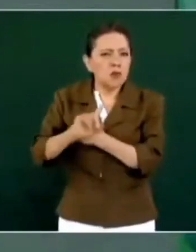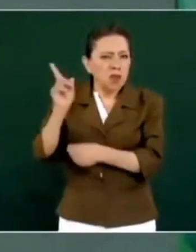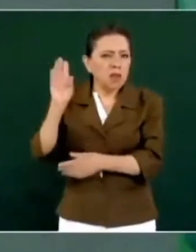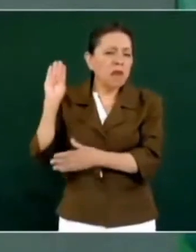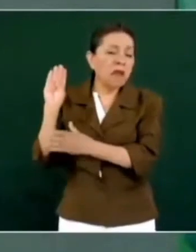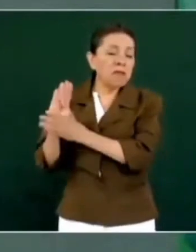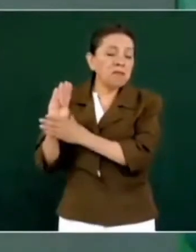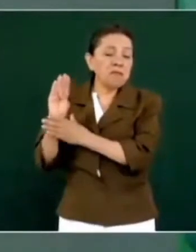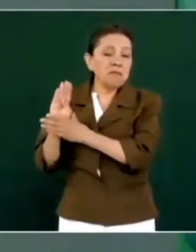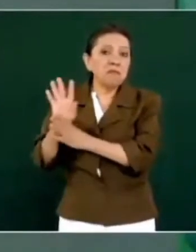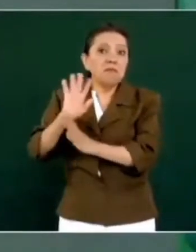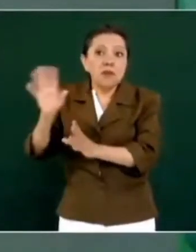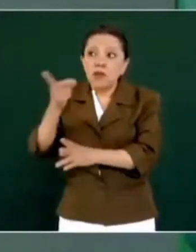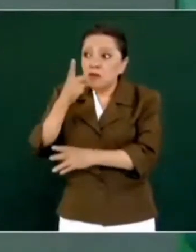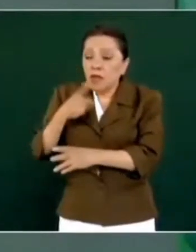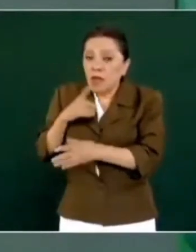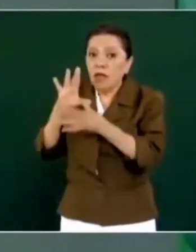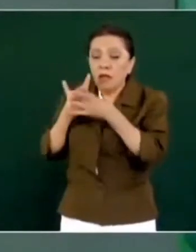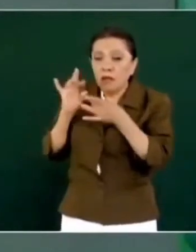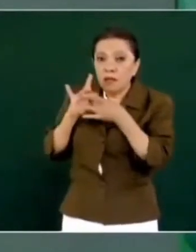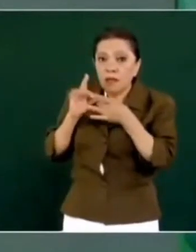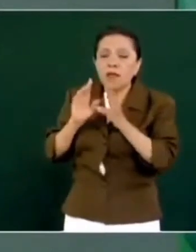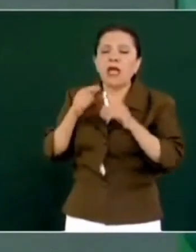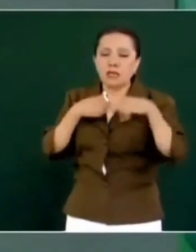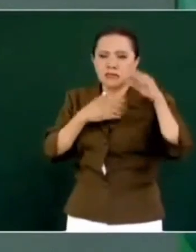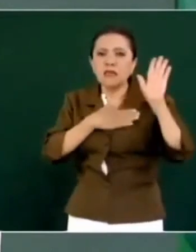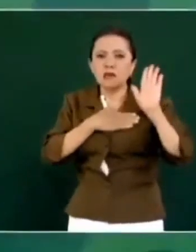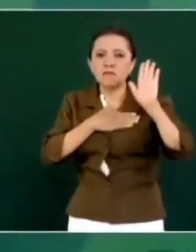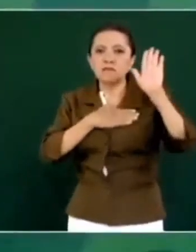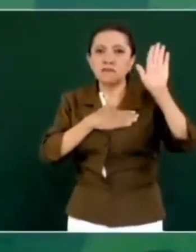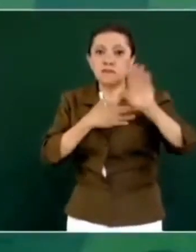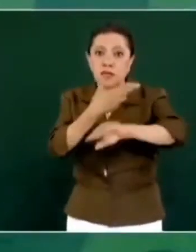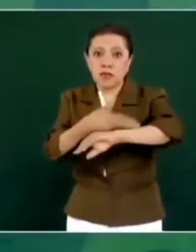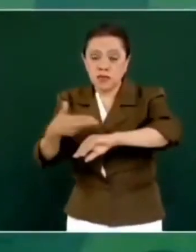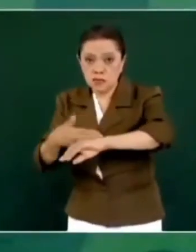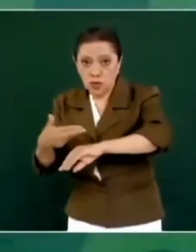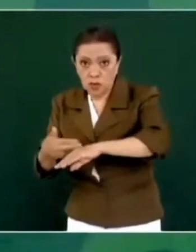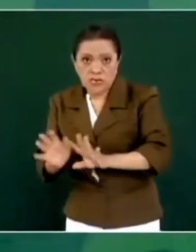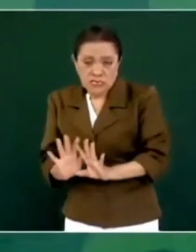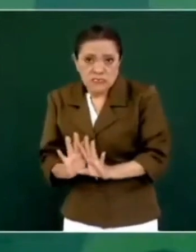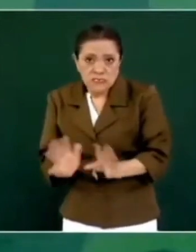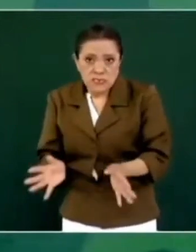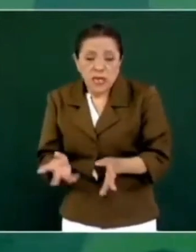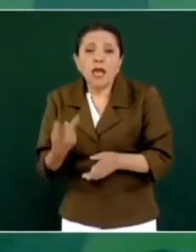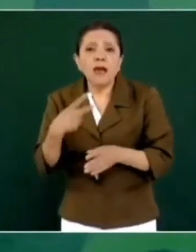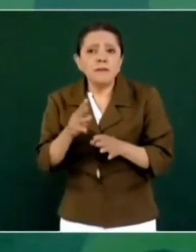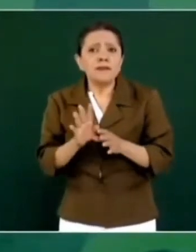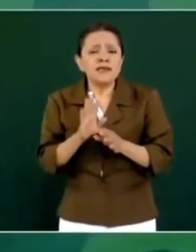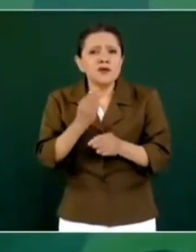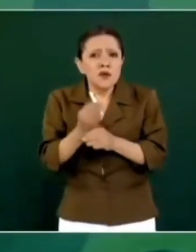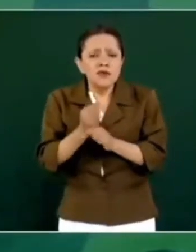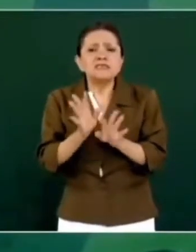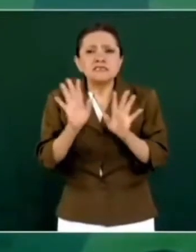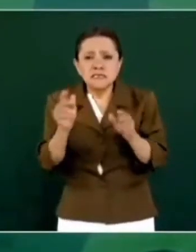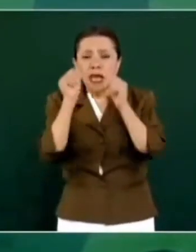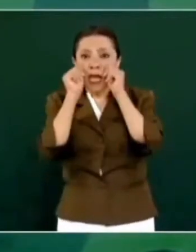y nos comprometimos a resolverlo y ya se está atendiendo,